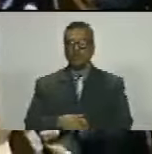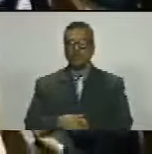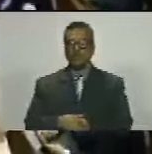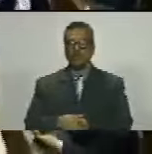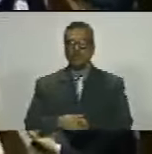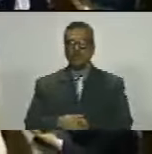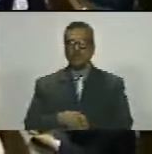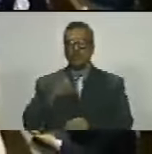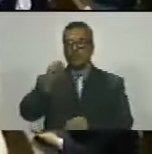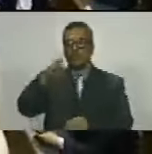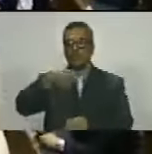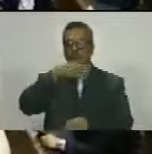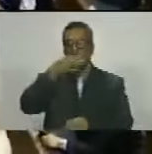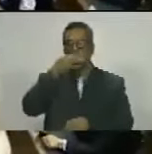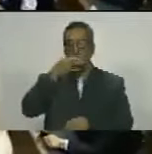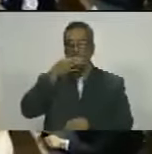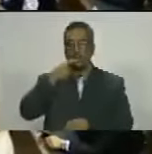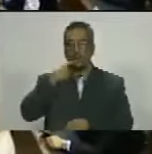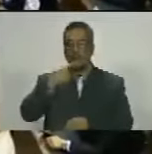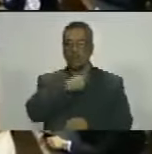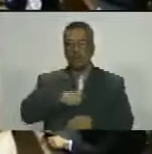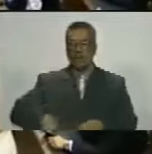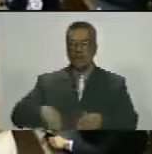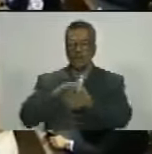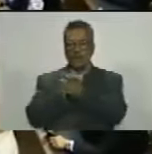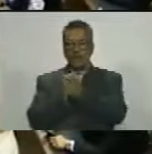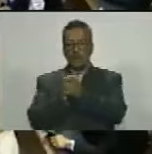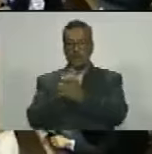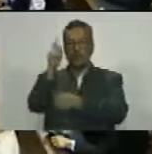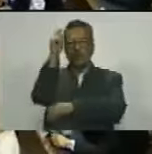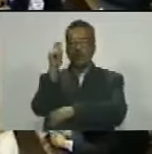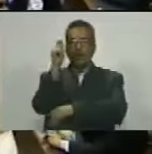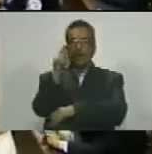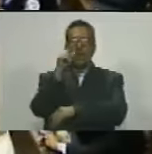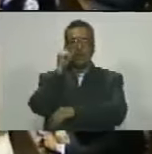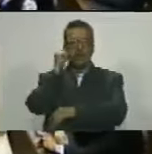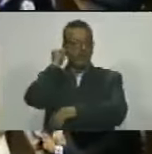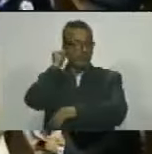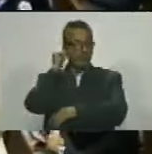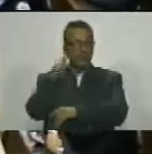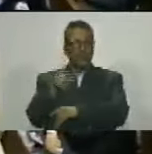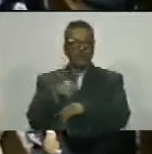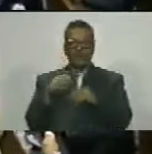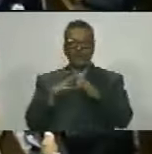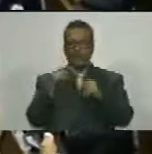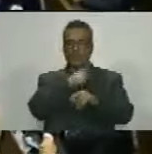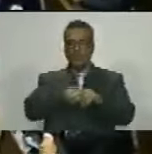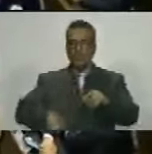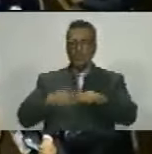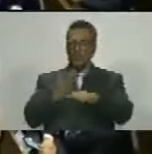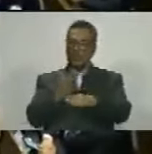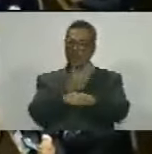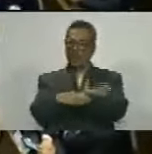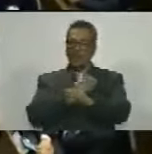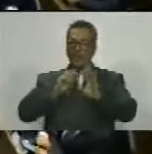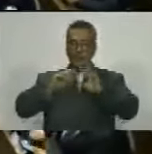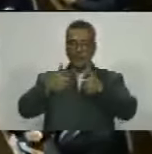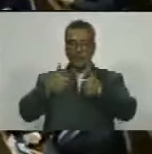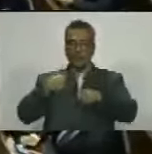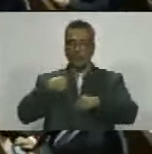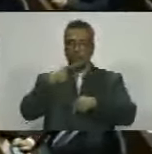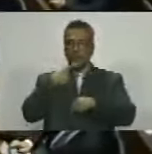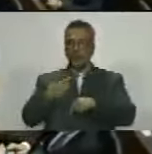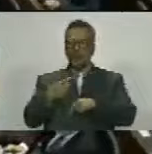buenas tardes señor presidente colega diputados y diputadas presidente antes de iniciar mi